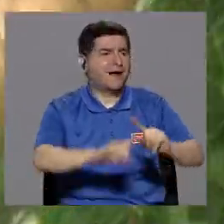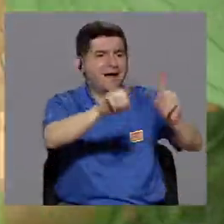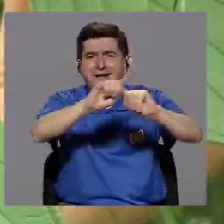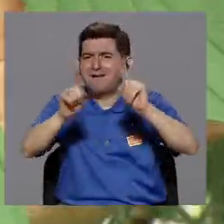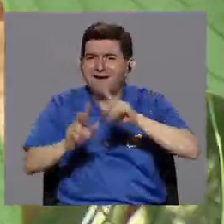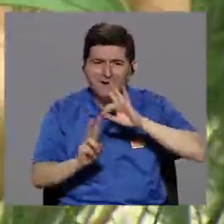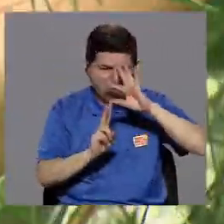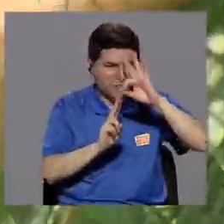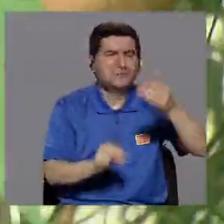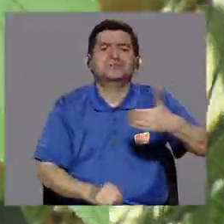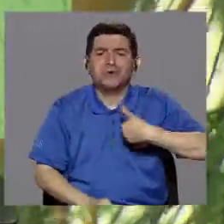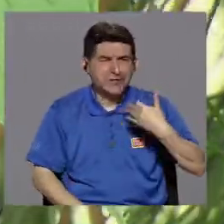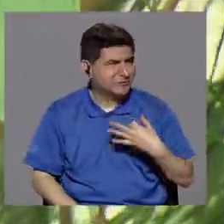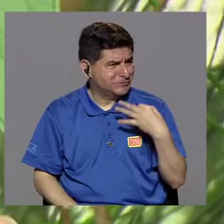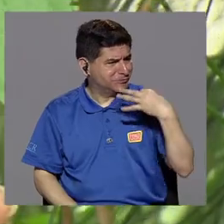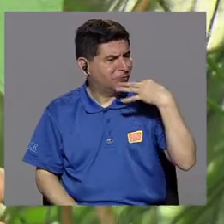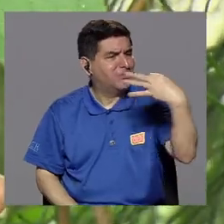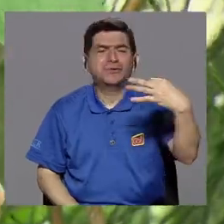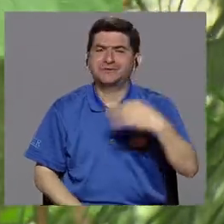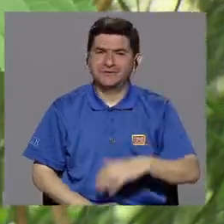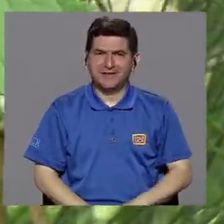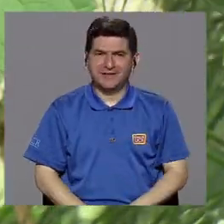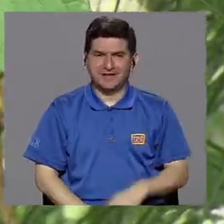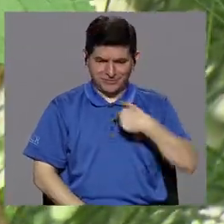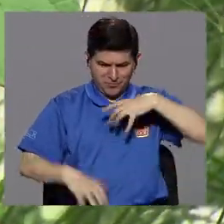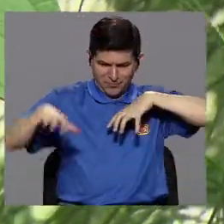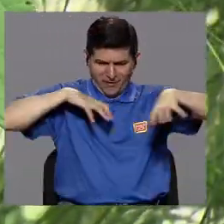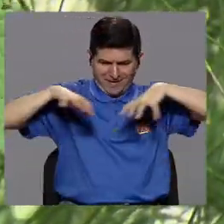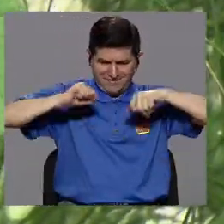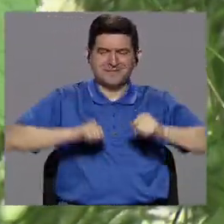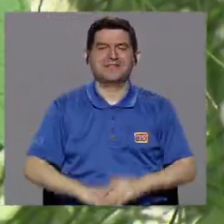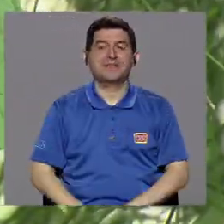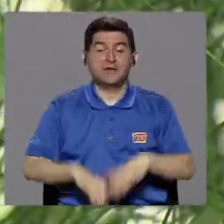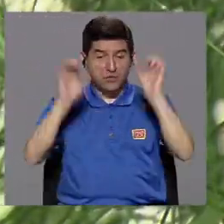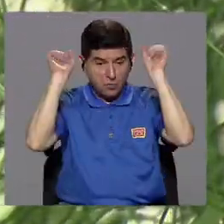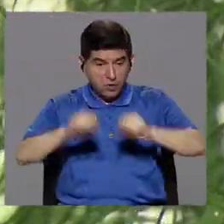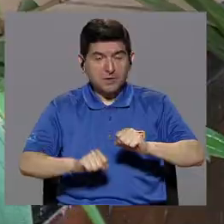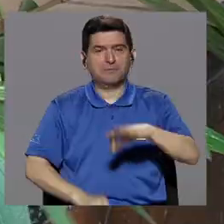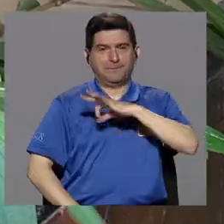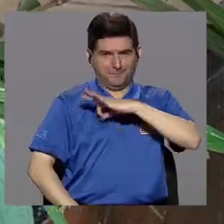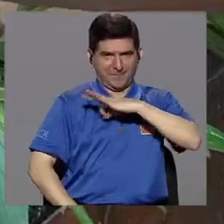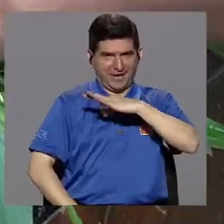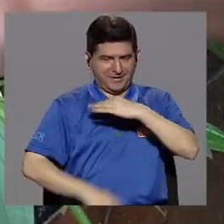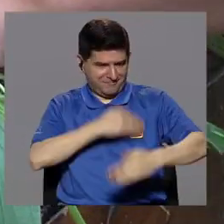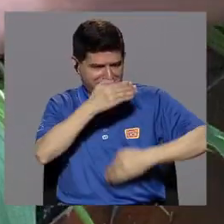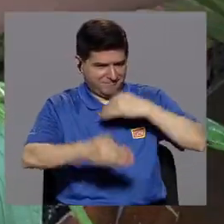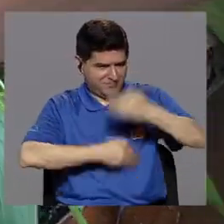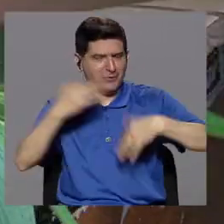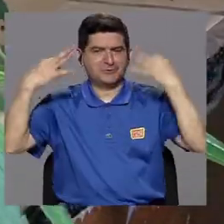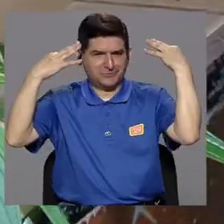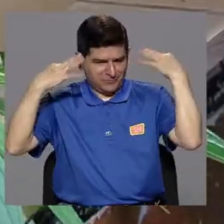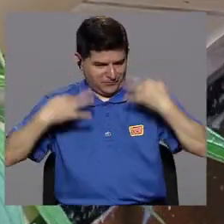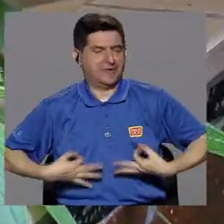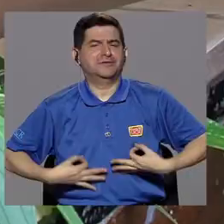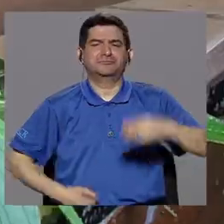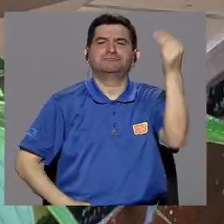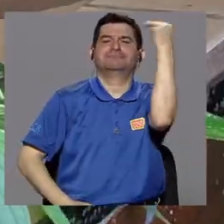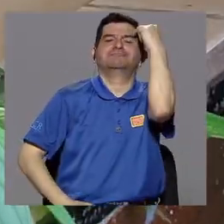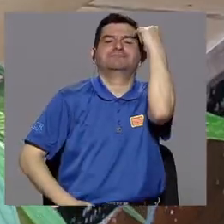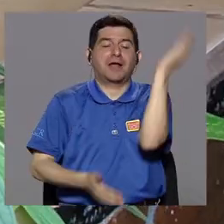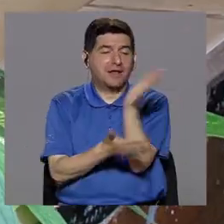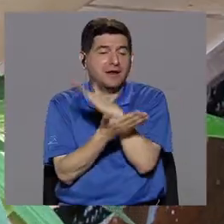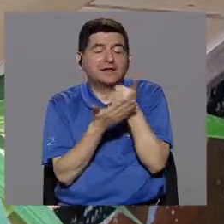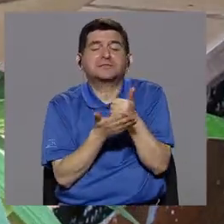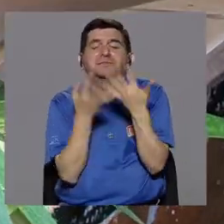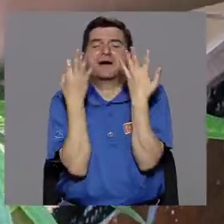muchas oportunidades que tenemos cotidianamente para activarnos y así para poder favorecer nuestros procesos físicos y mentales. Y